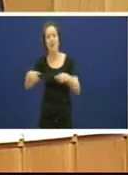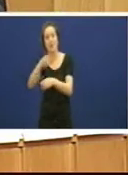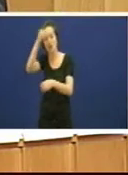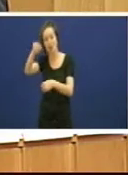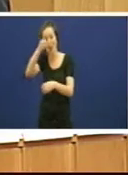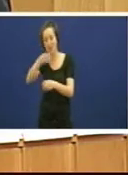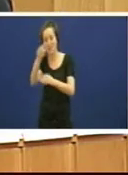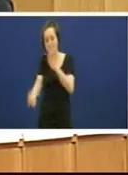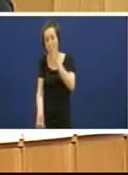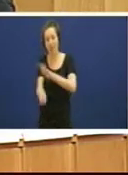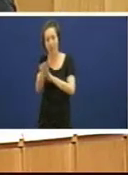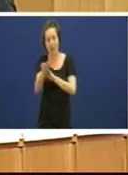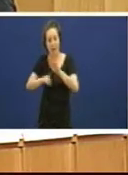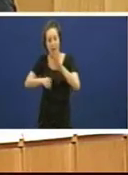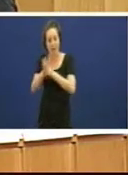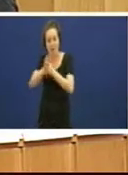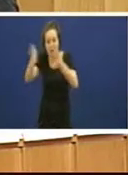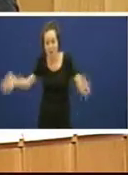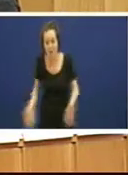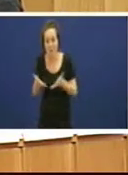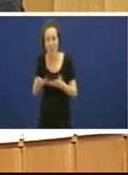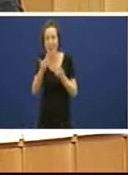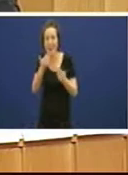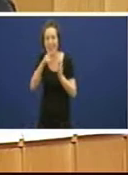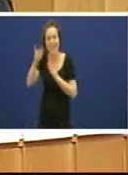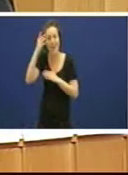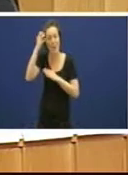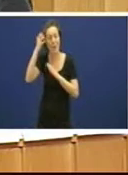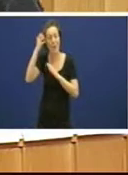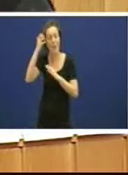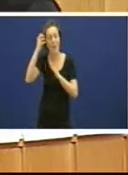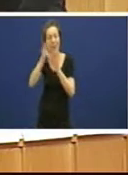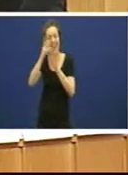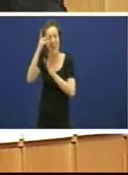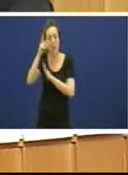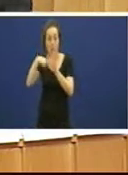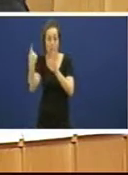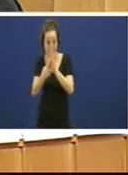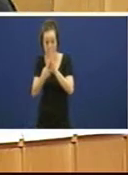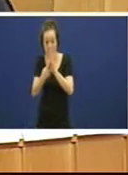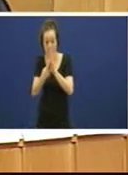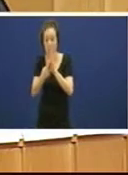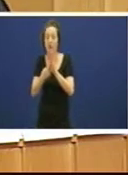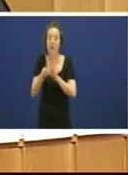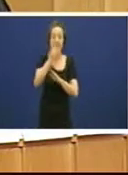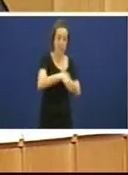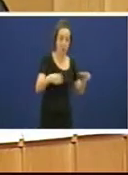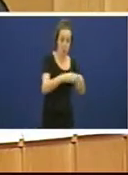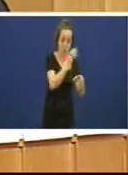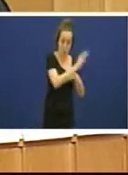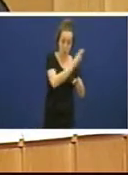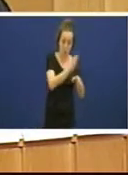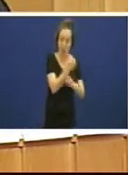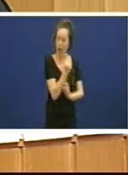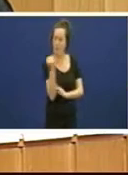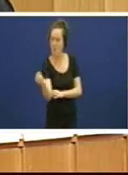vía decreto lei este marco legal e foi tamén un partido o Partido Popular o que apoiou por activa e por pasiva co seu